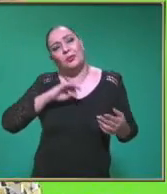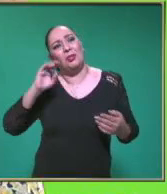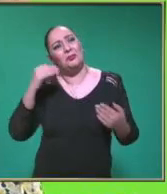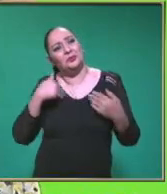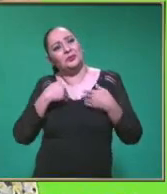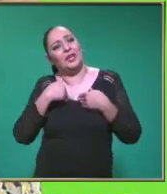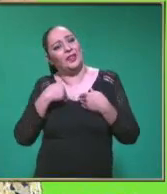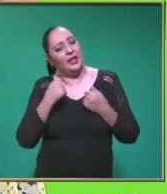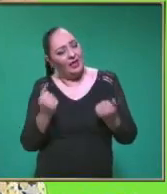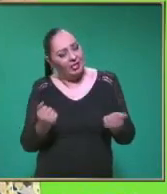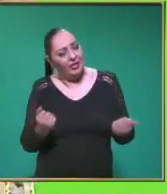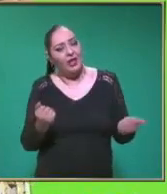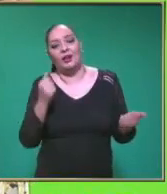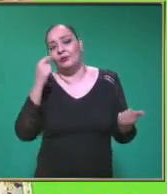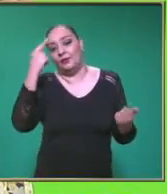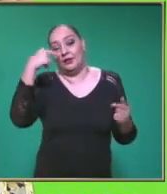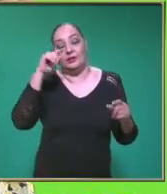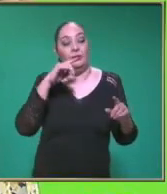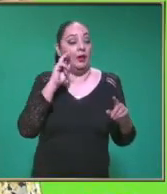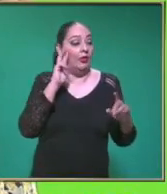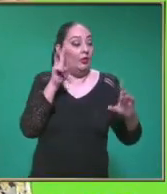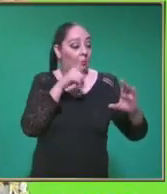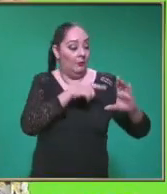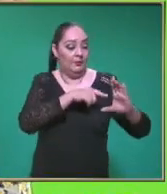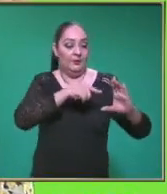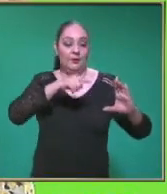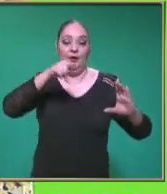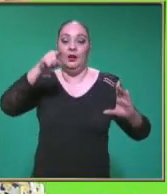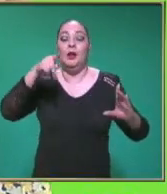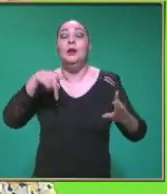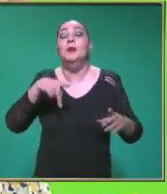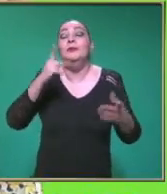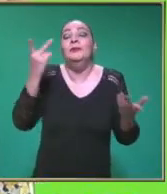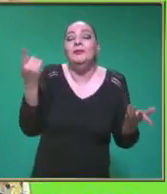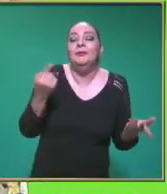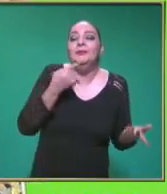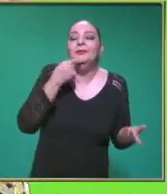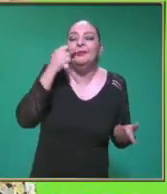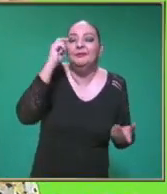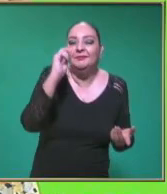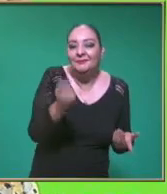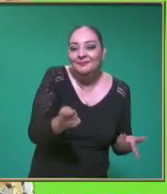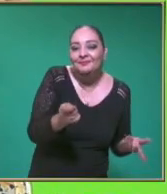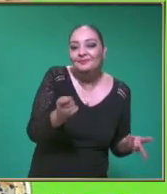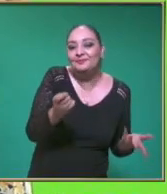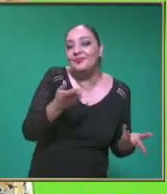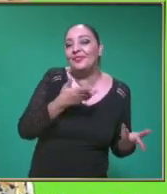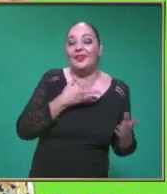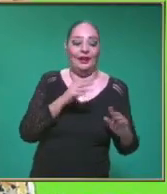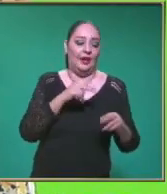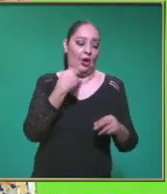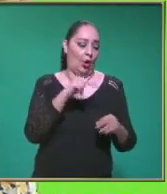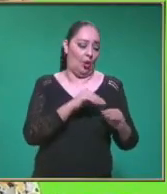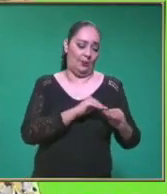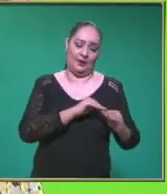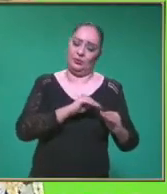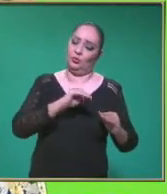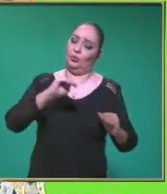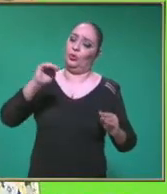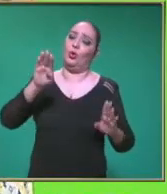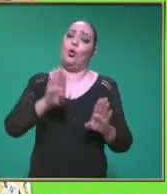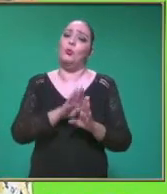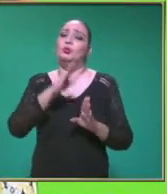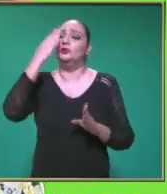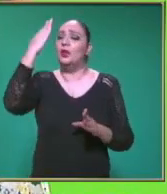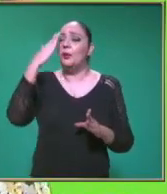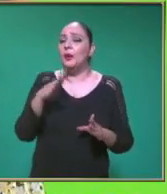visual Interpretando Nuestra gráfica Pero ¿Qué nos indicará Esta línea? ¿Tendrá algún nombre? ¿O cómo lo podemos identificar? Porque